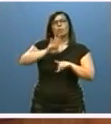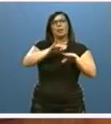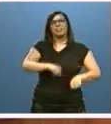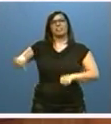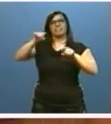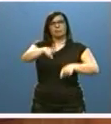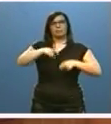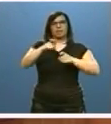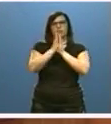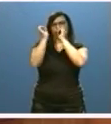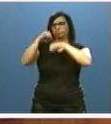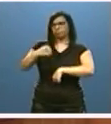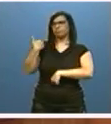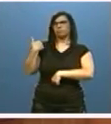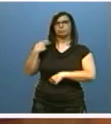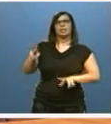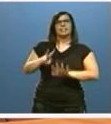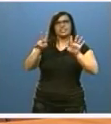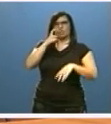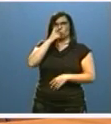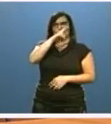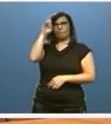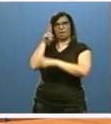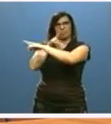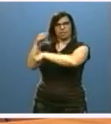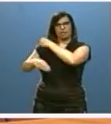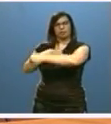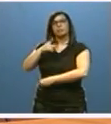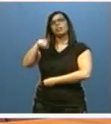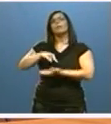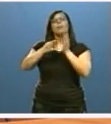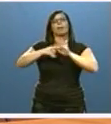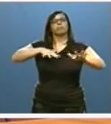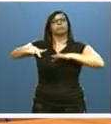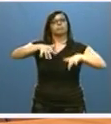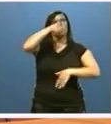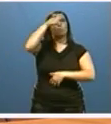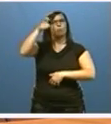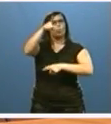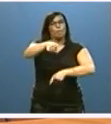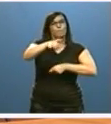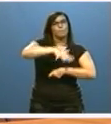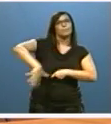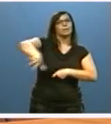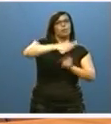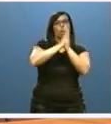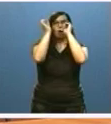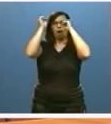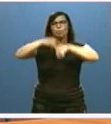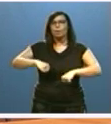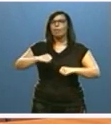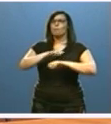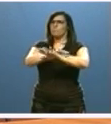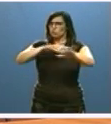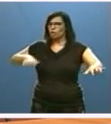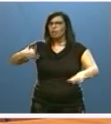en Madrid el reciente 7 de junio. Y el Plan de Dinamización de los Municipios Mineros, aprobado con una muy importante